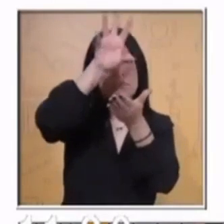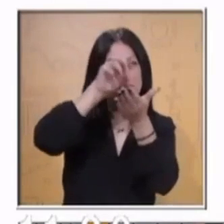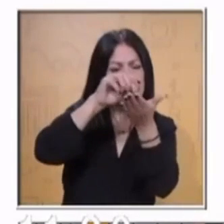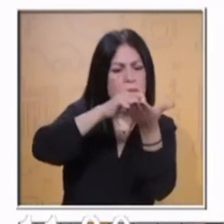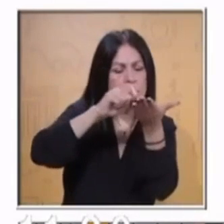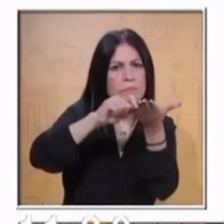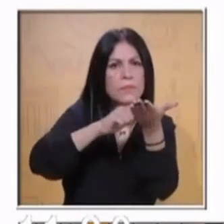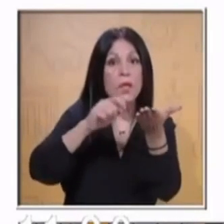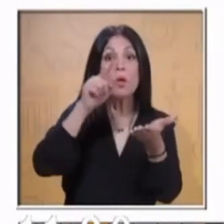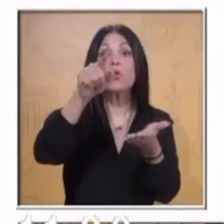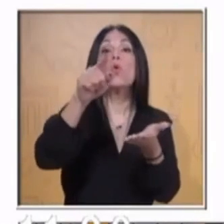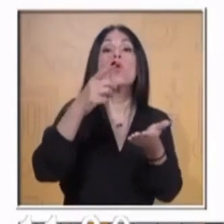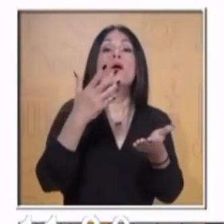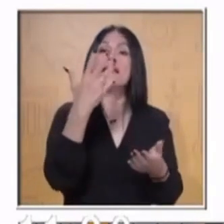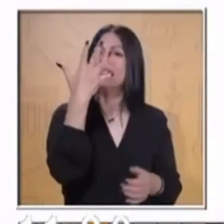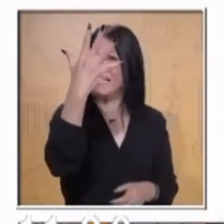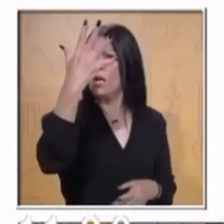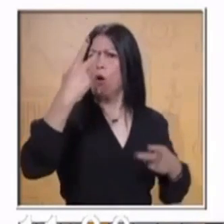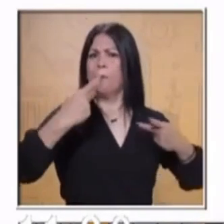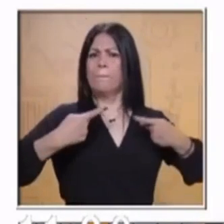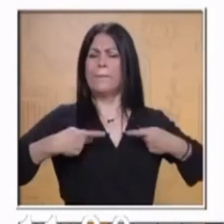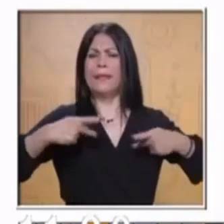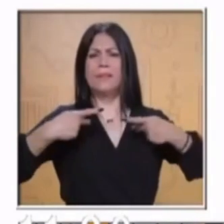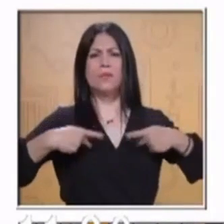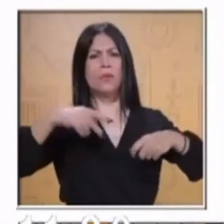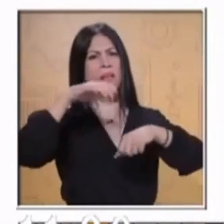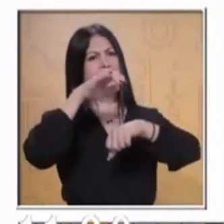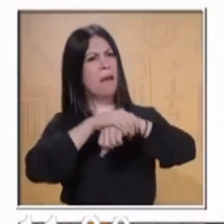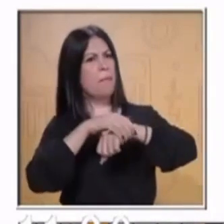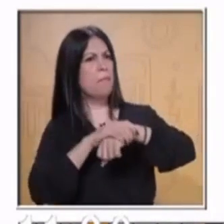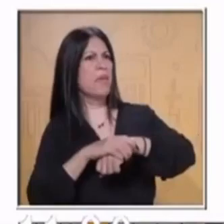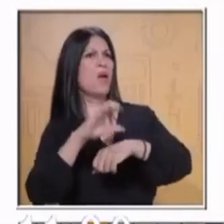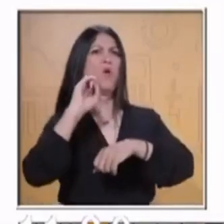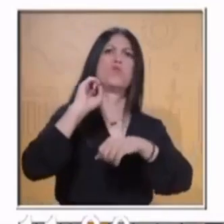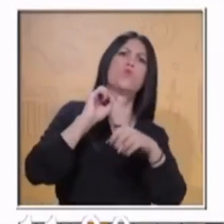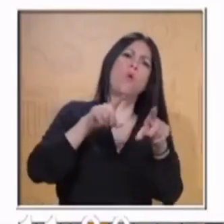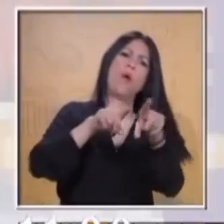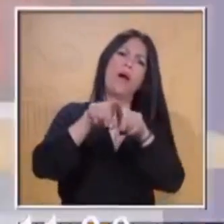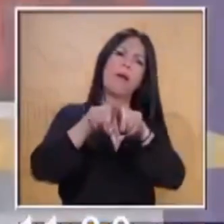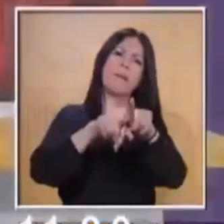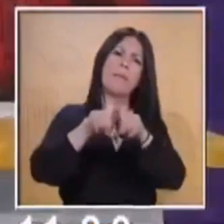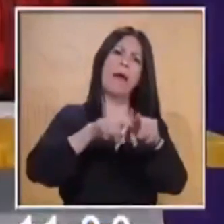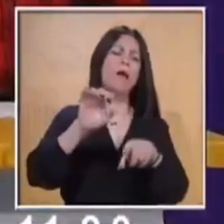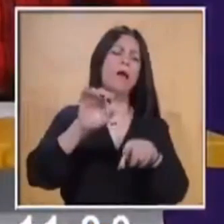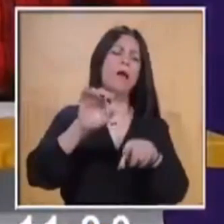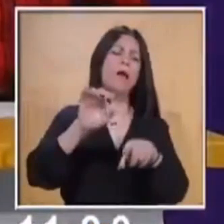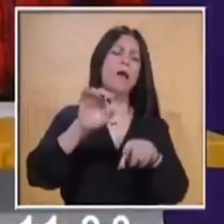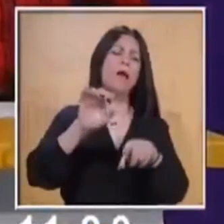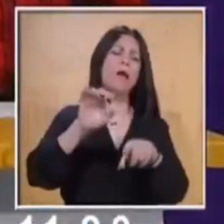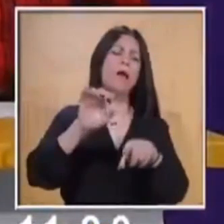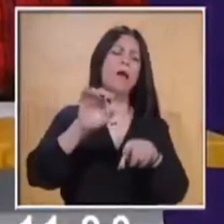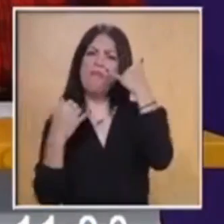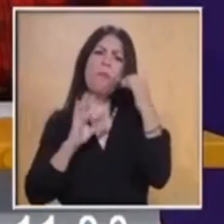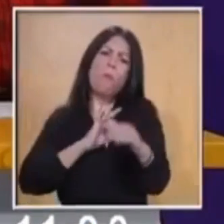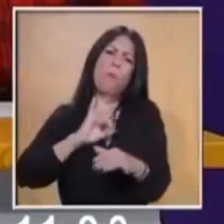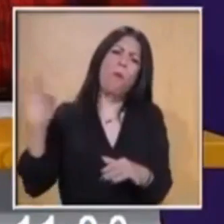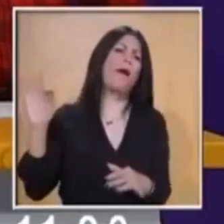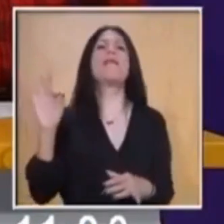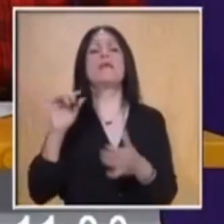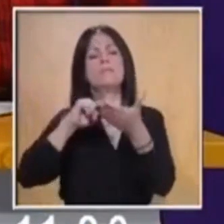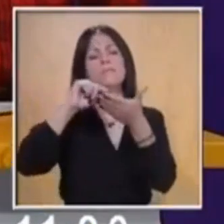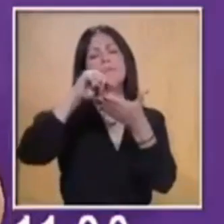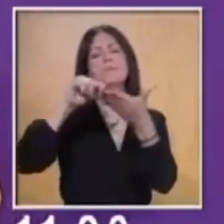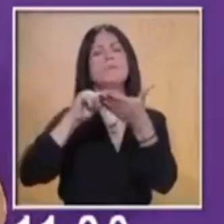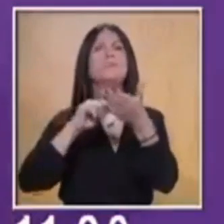familiares con los que tú puedas comunicarte, como les había dicho, por teléfono o por otro medio que no implique salir de tu casita.